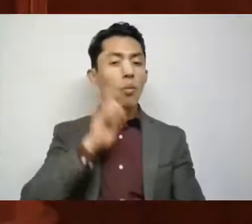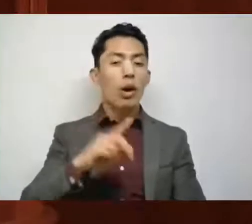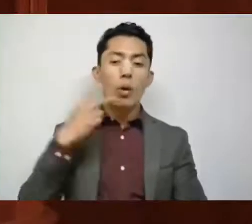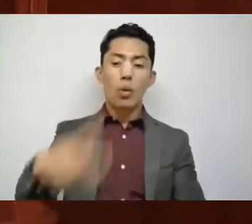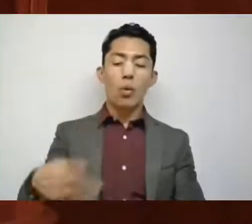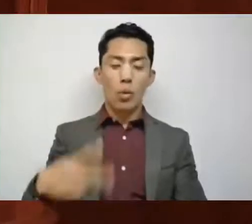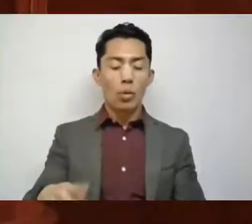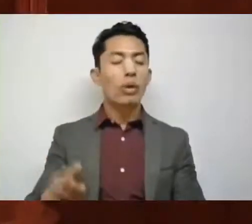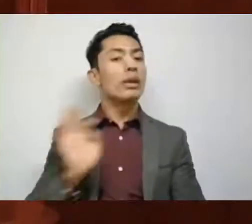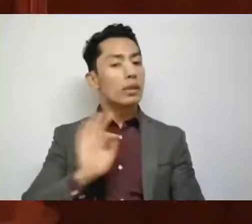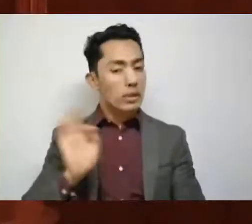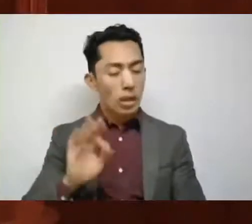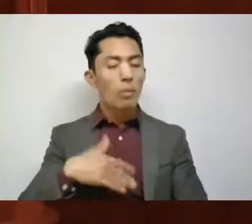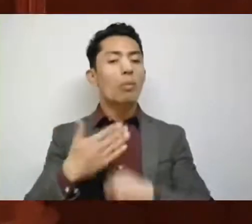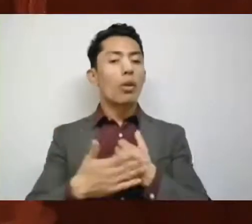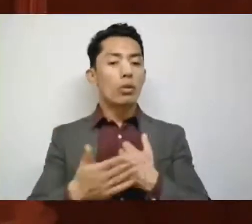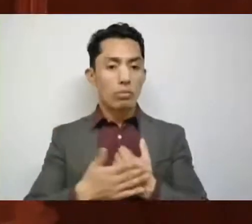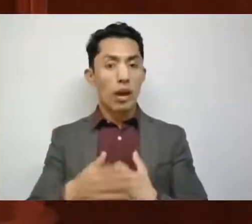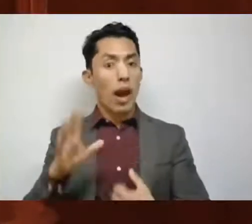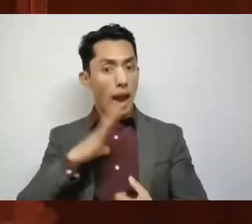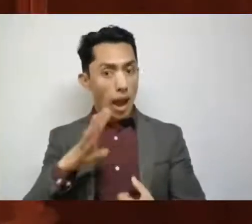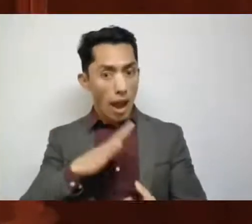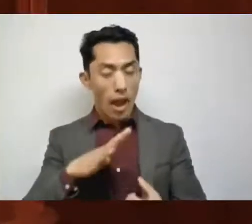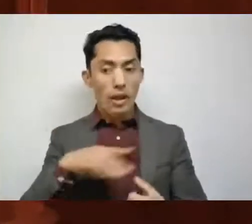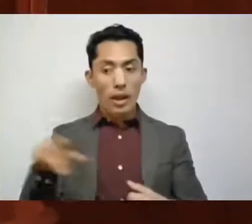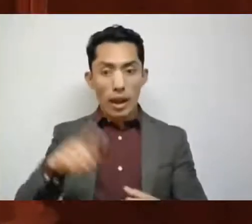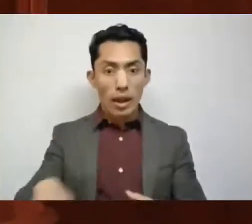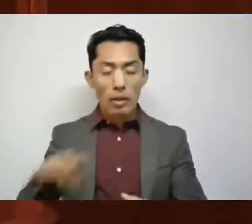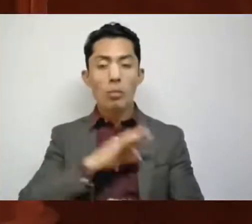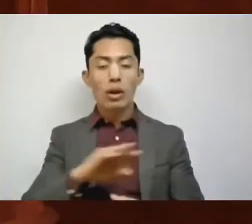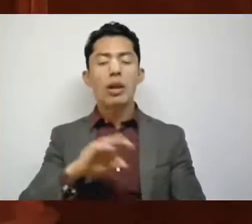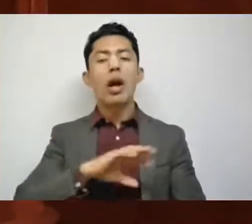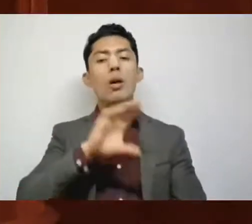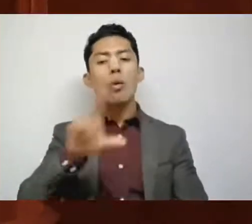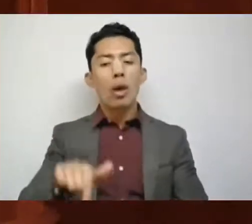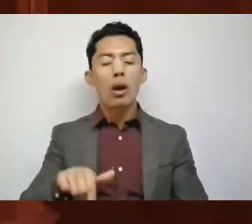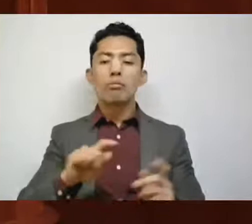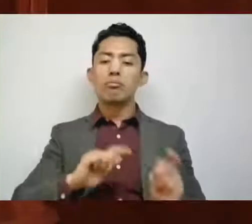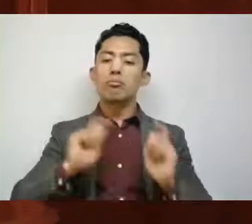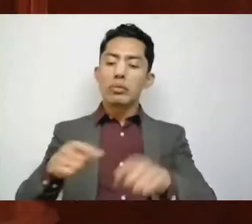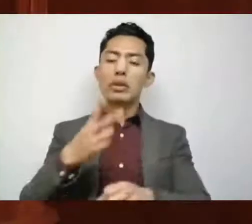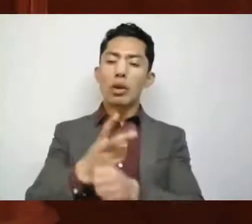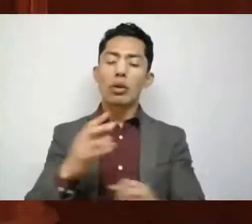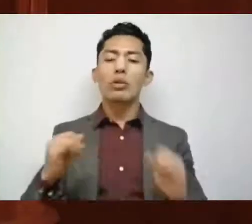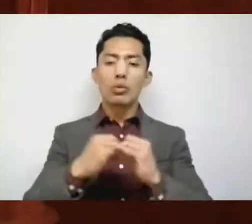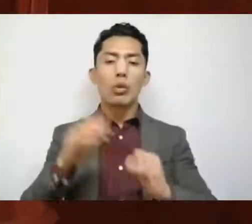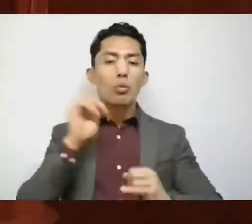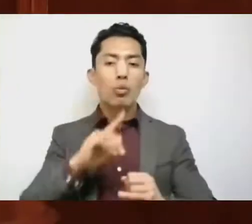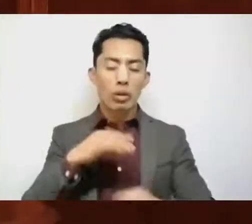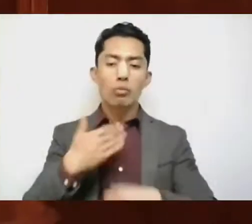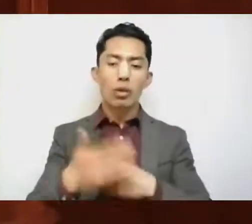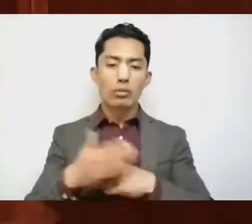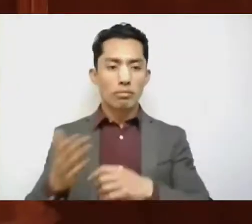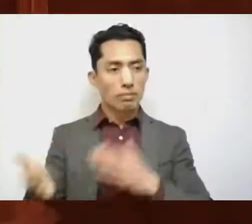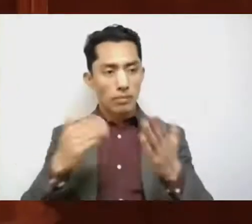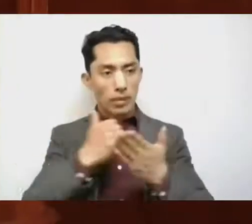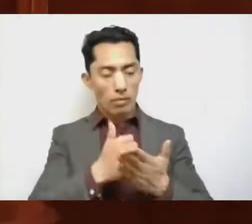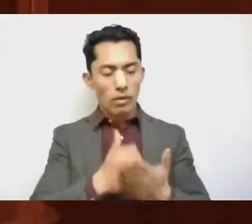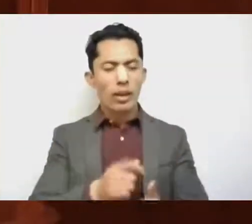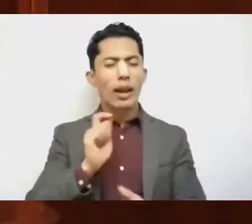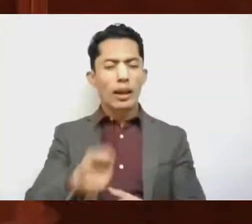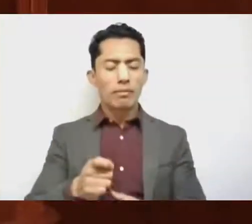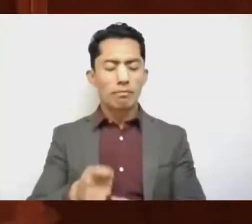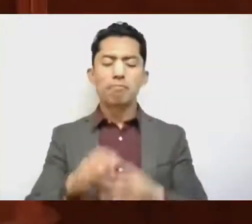con la posibilidad de que si cuentan con las condiciones puedan elevar sus direcciones a institutos municipales de las mujeres. Esto en